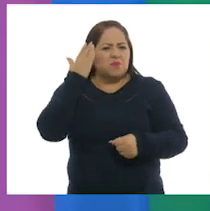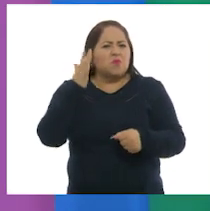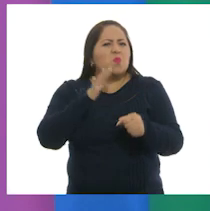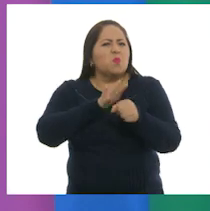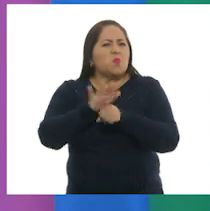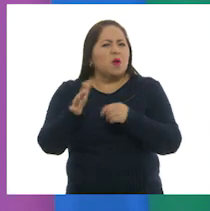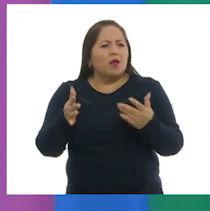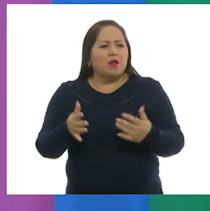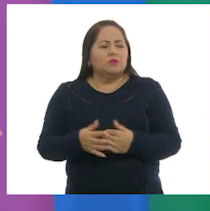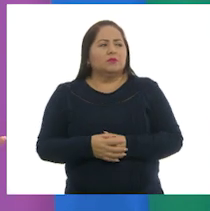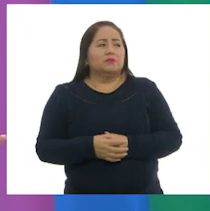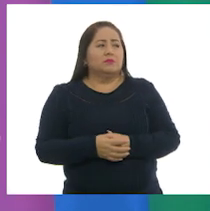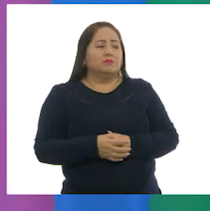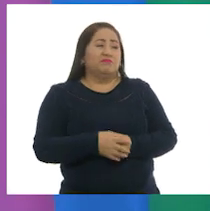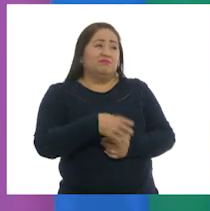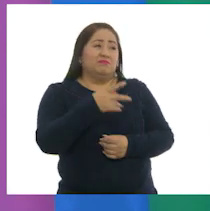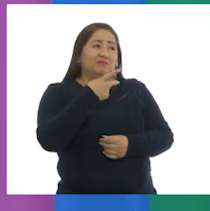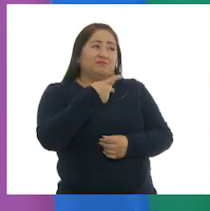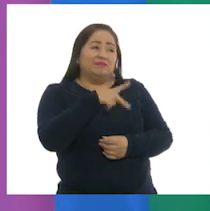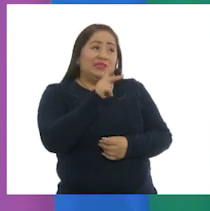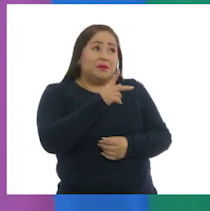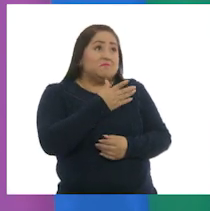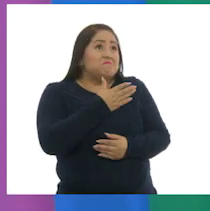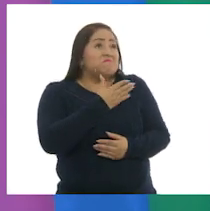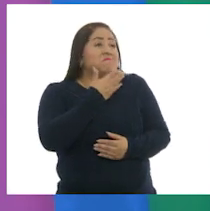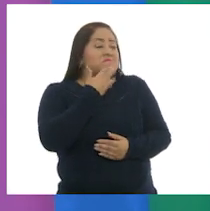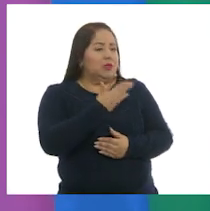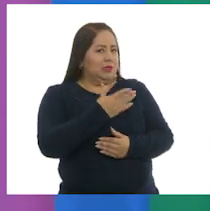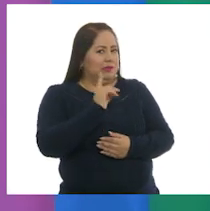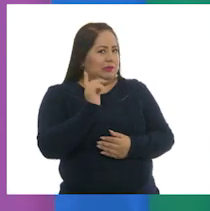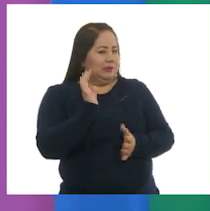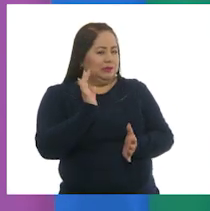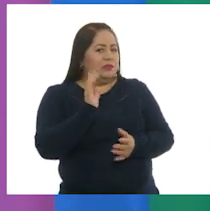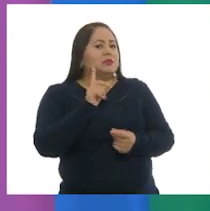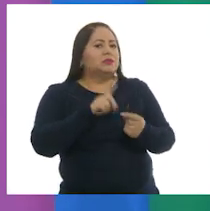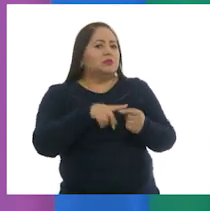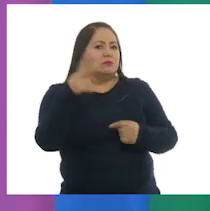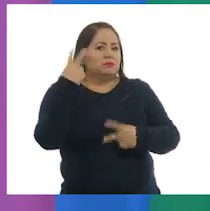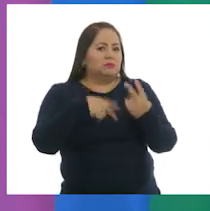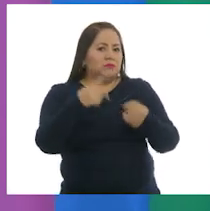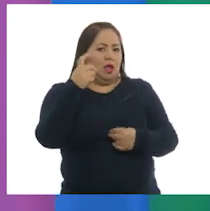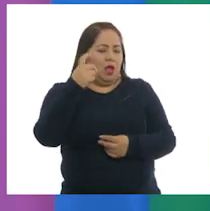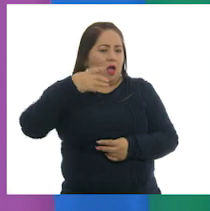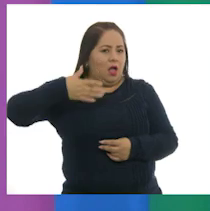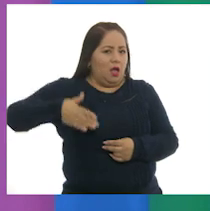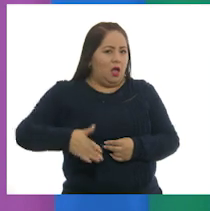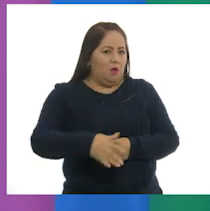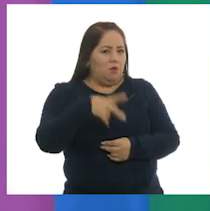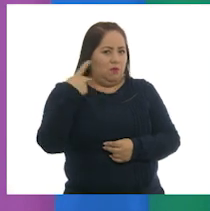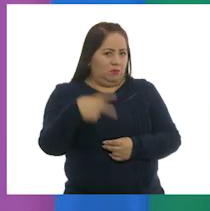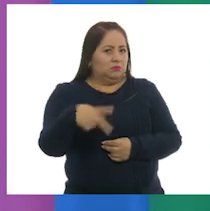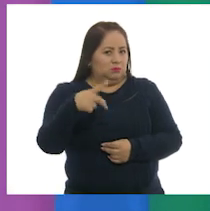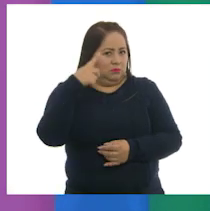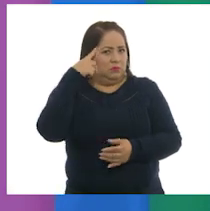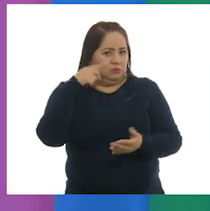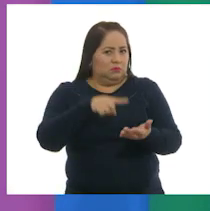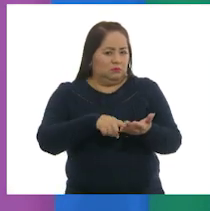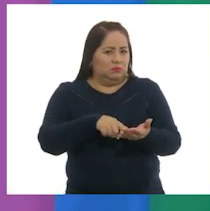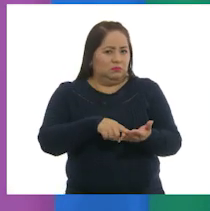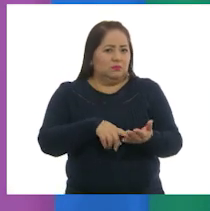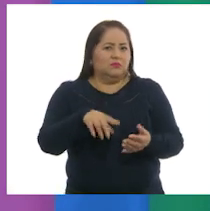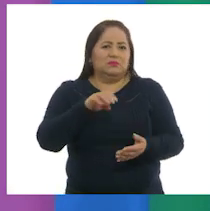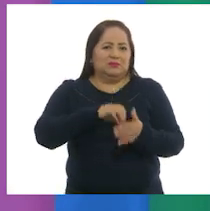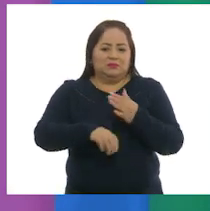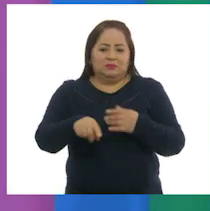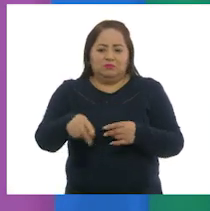Pues, a ciencia cierta no sé mucho. Sé que provienen del mar, me imagino que las entidades que tienen litoral